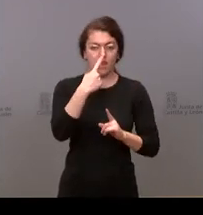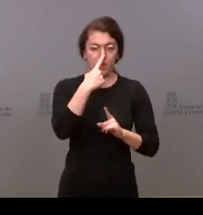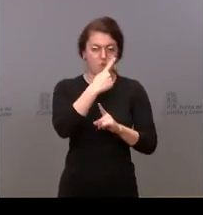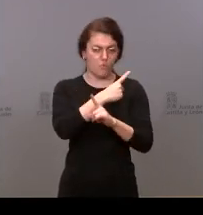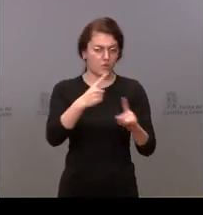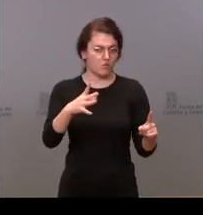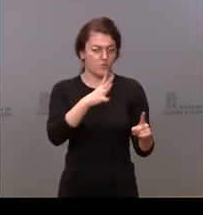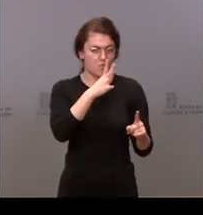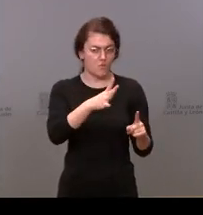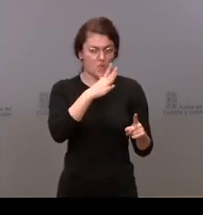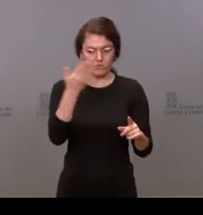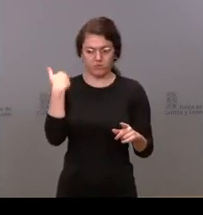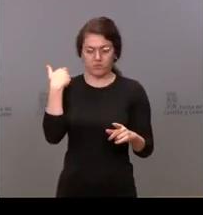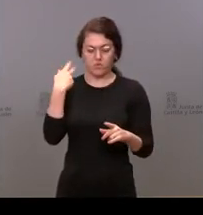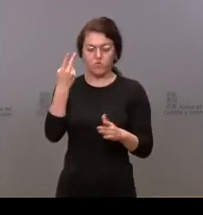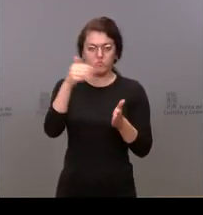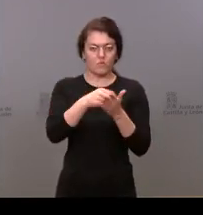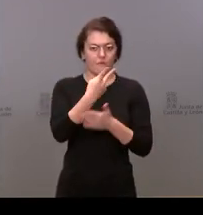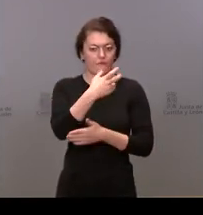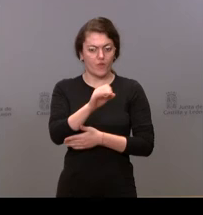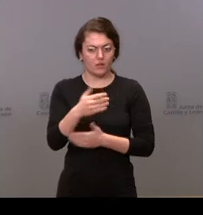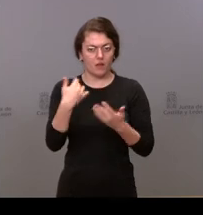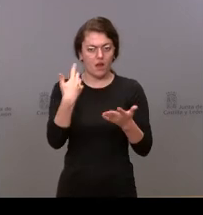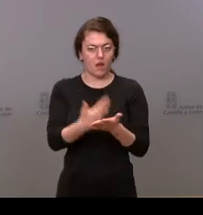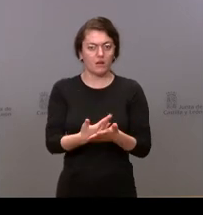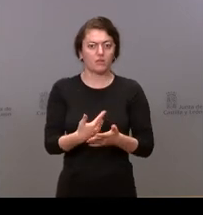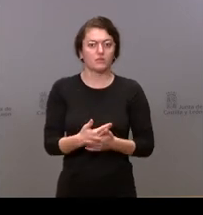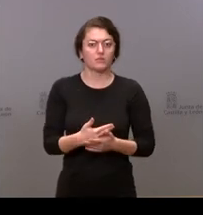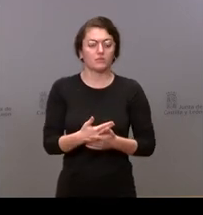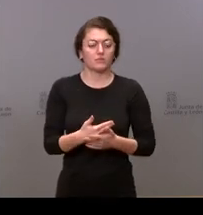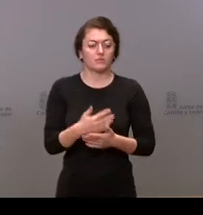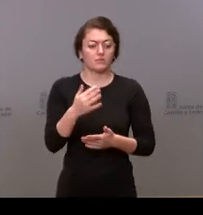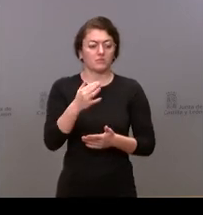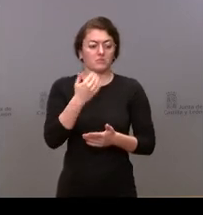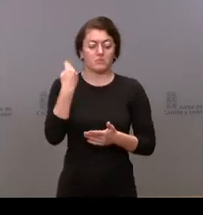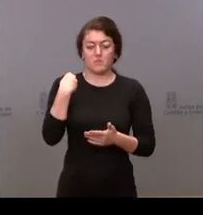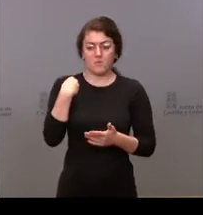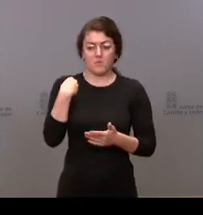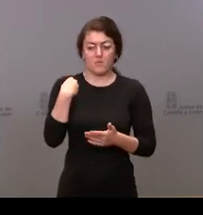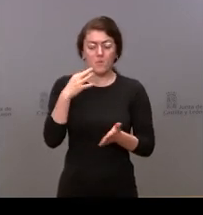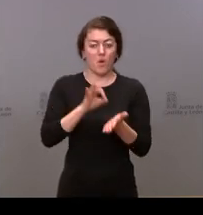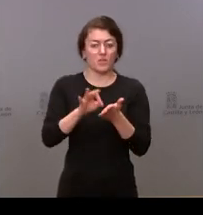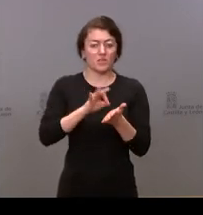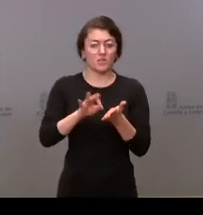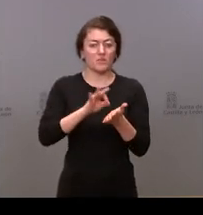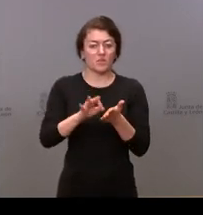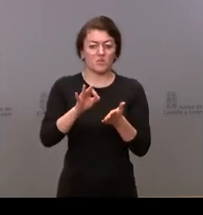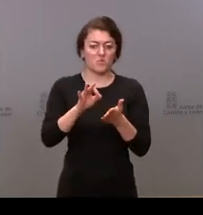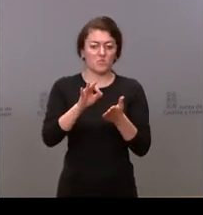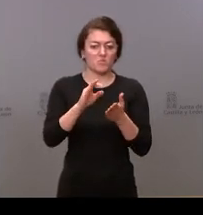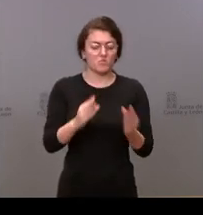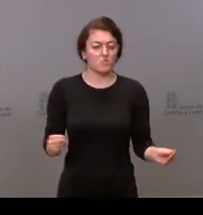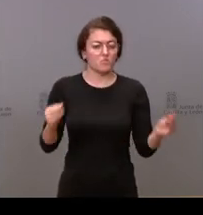finalizaba en el año 2020? El de servicios sociales del que nos han hablado hoy digamos que se acompasa con la